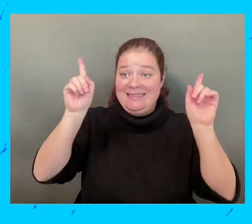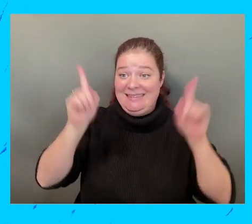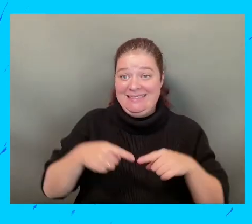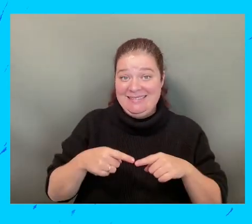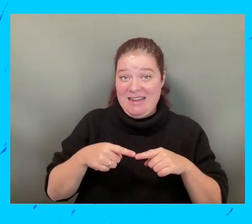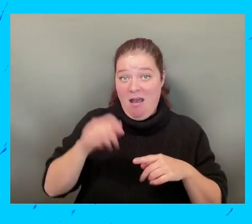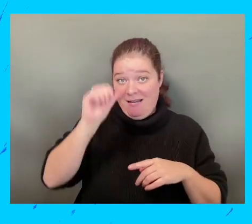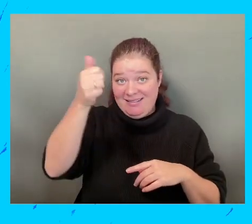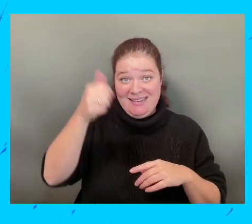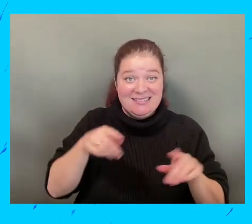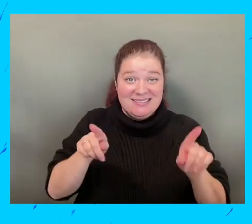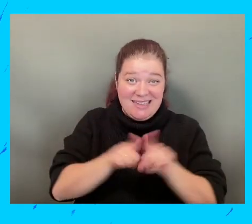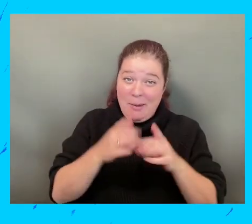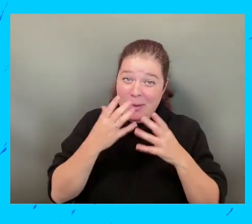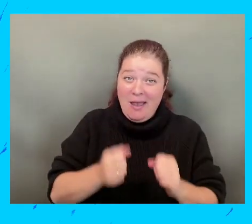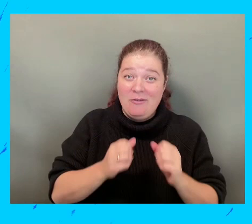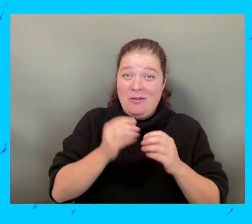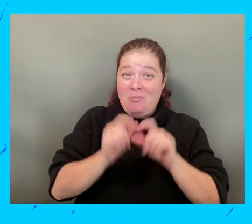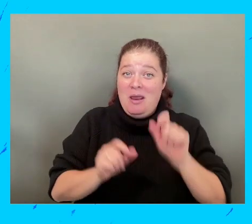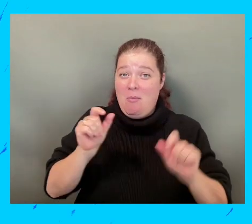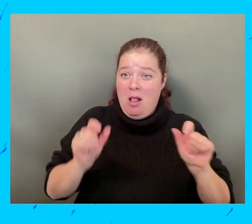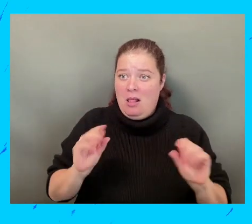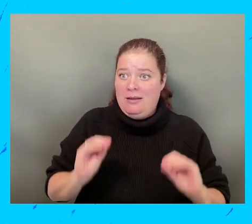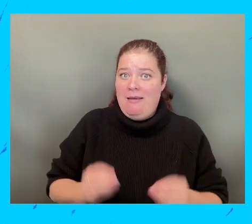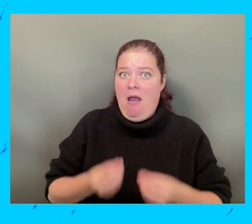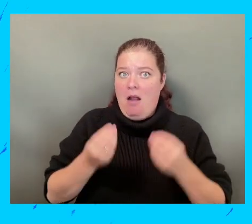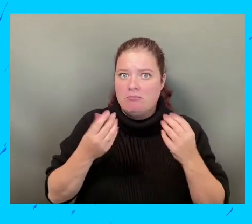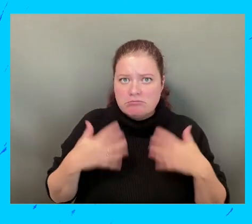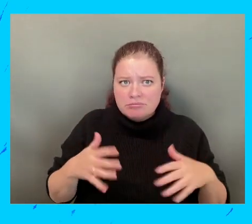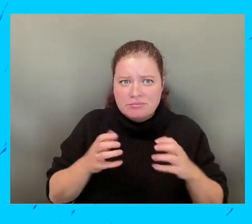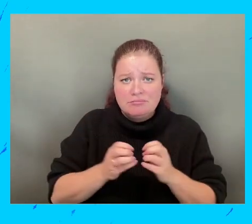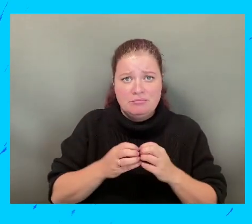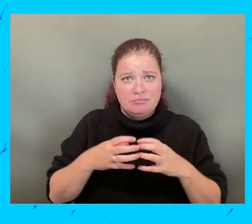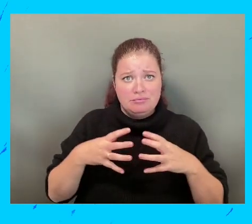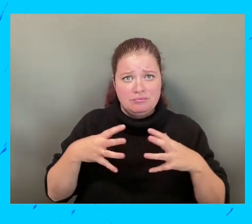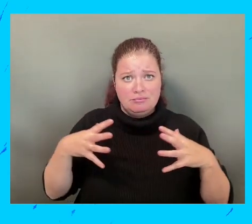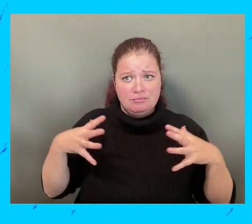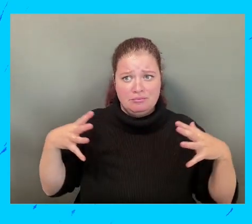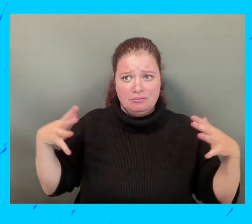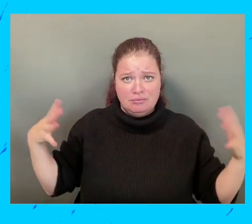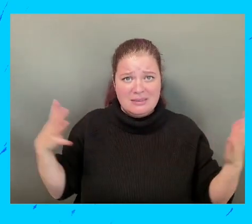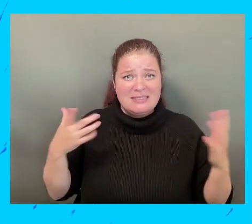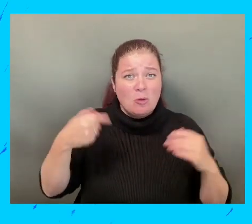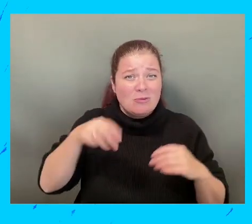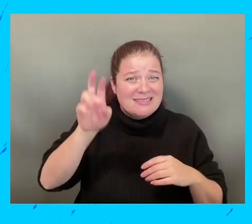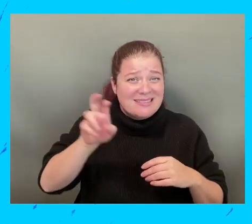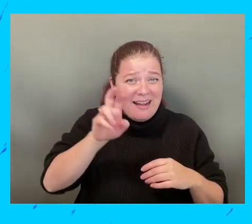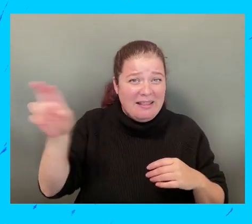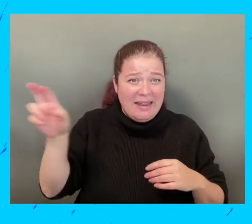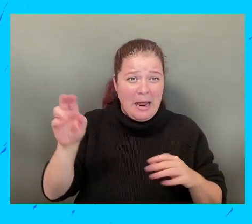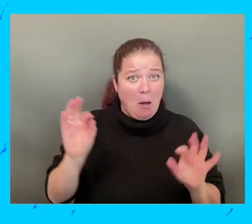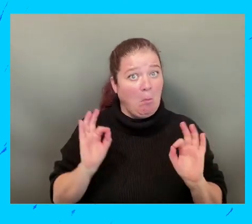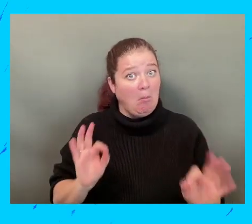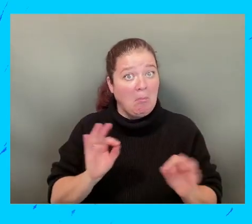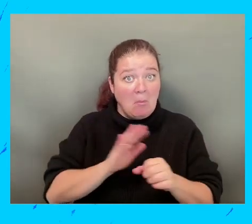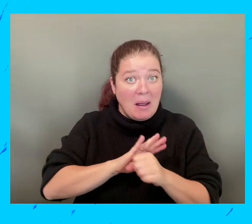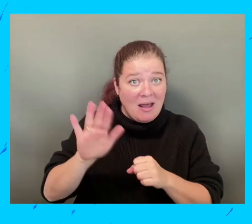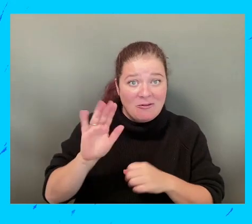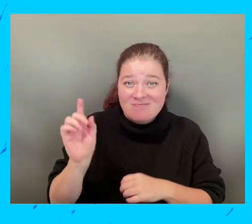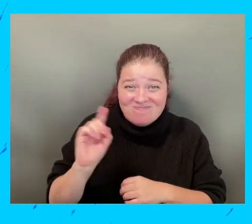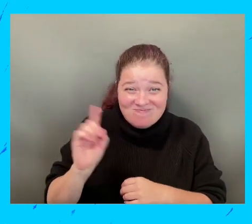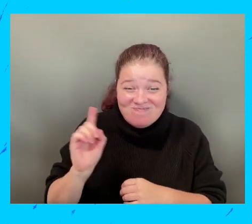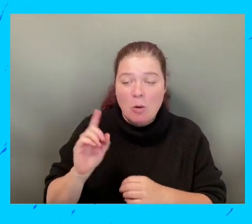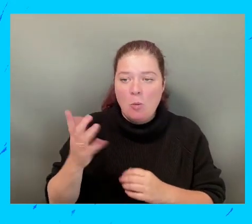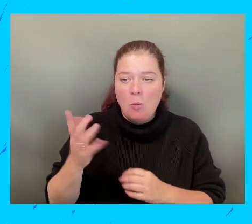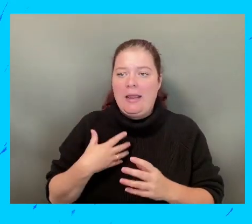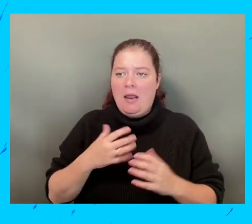Más de 250 millones de jóvenes, siempre añadimos más